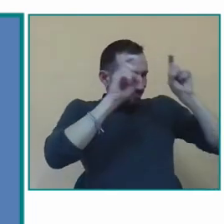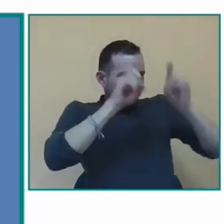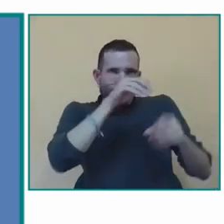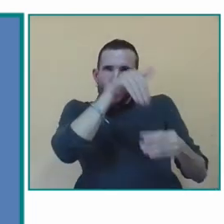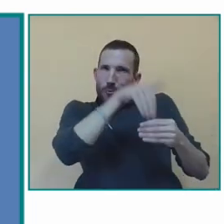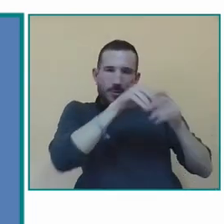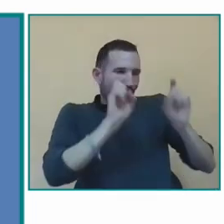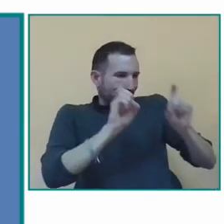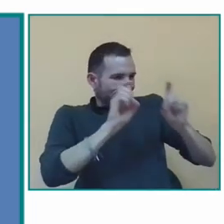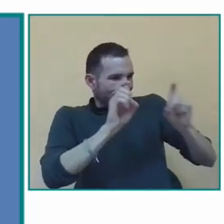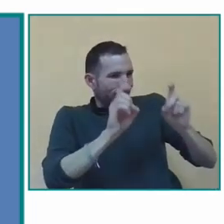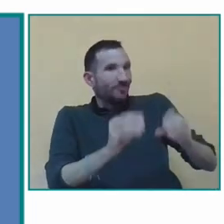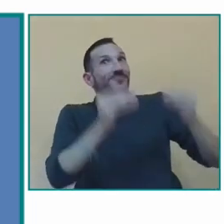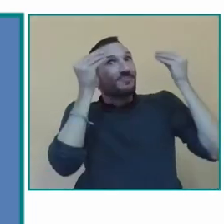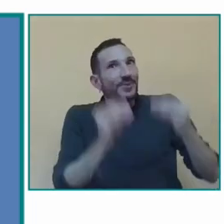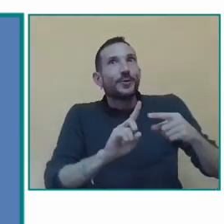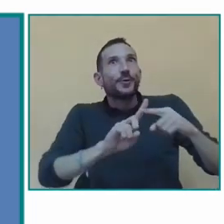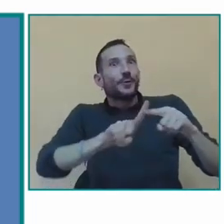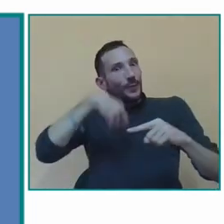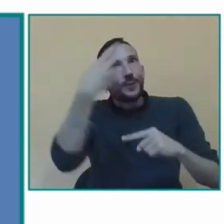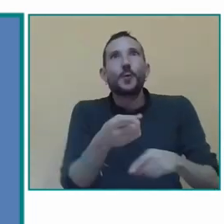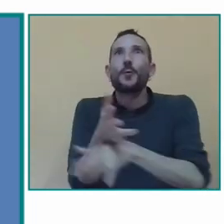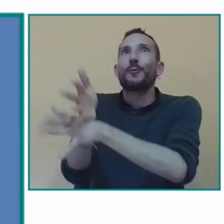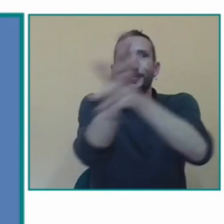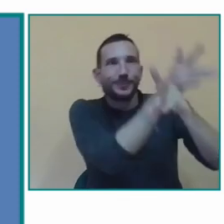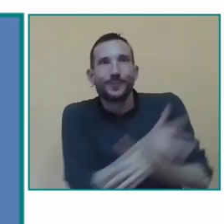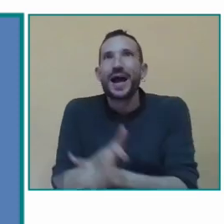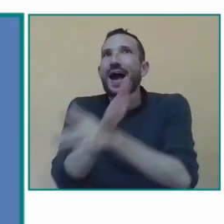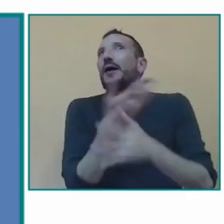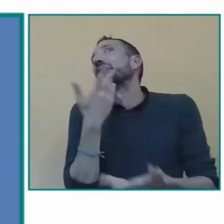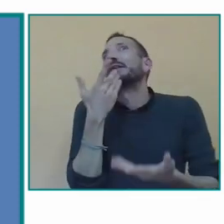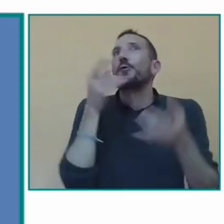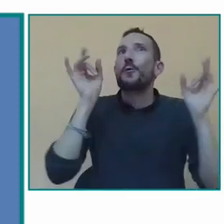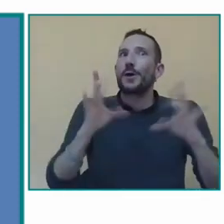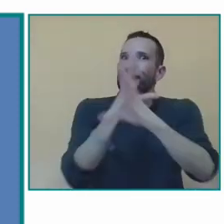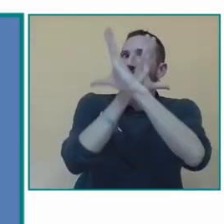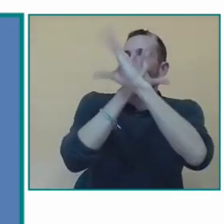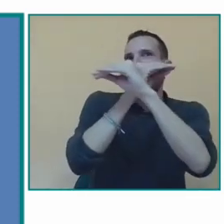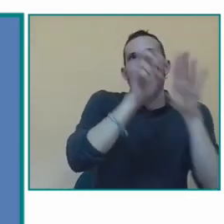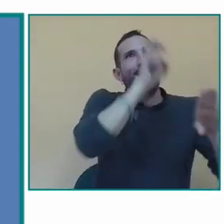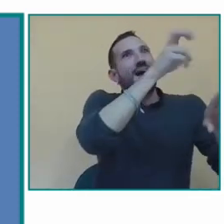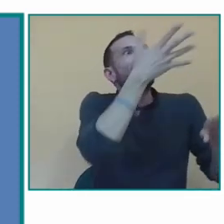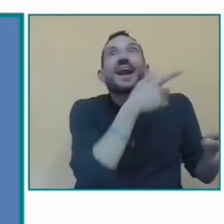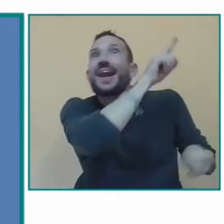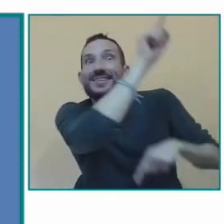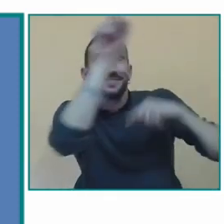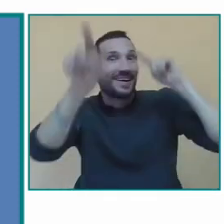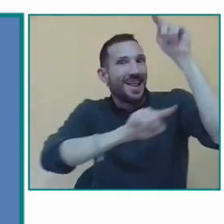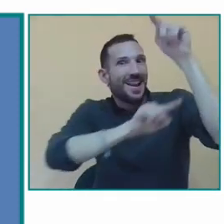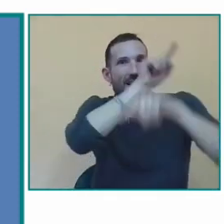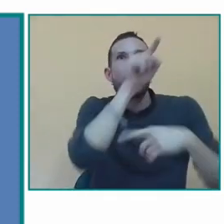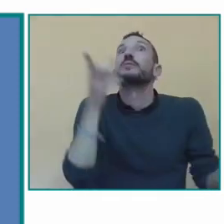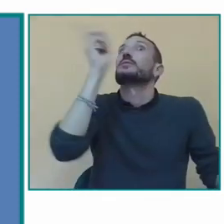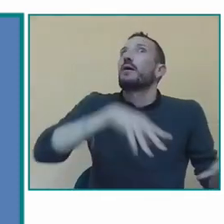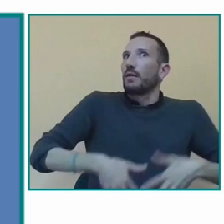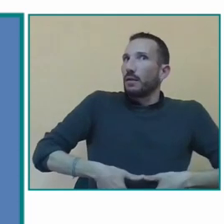también les enseñamos en lengua de signos como contenido y después a modo de repaso pues hacemos